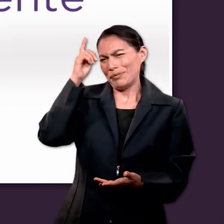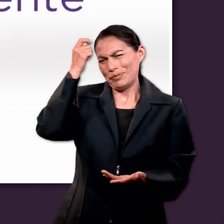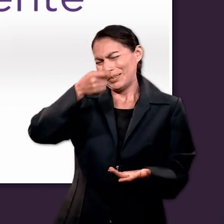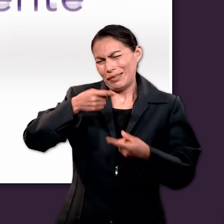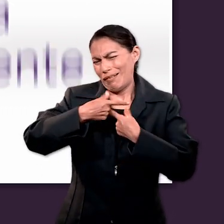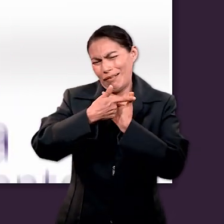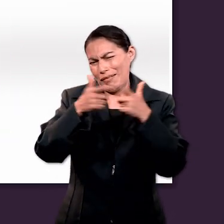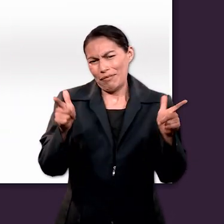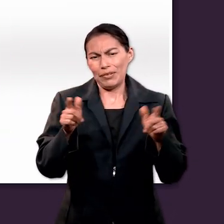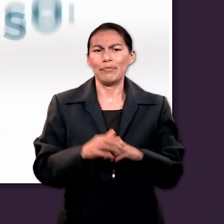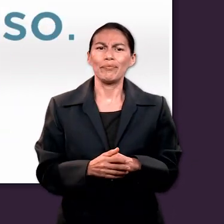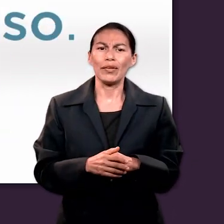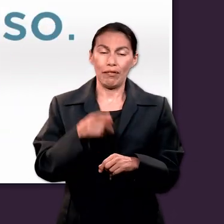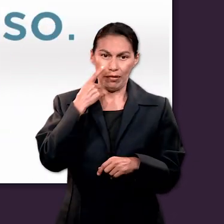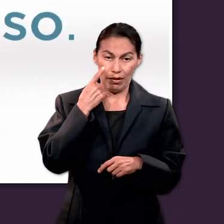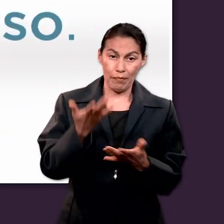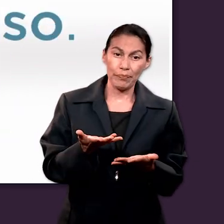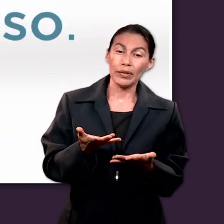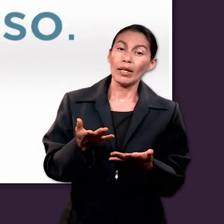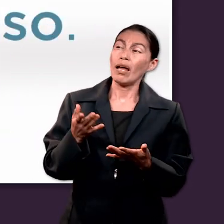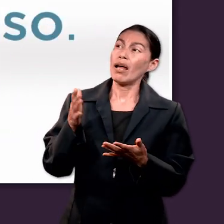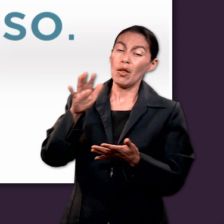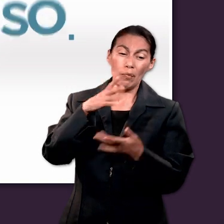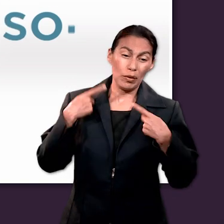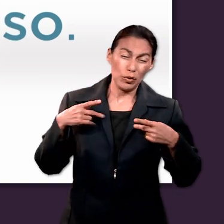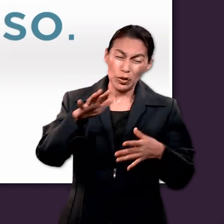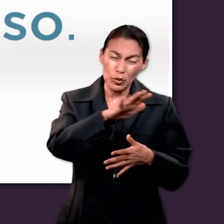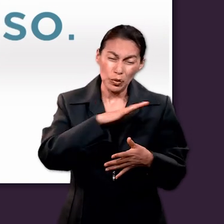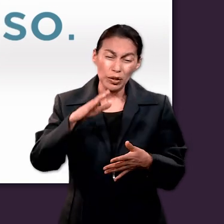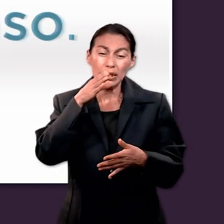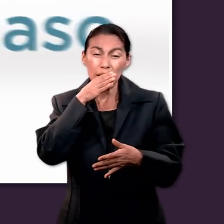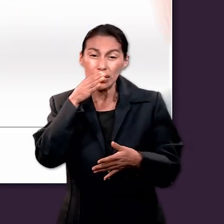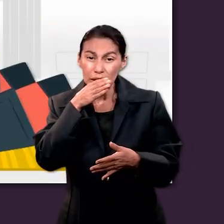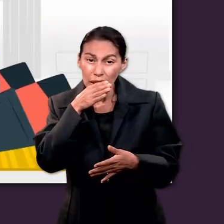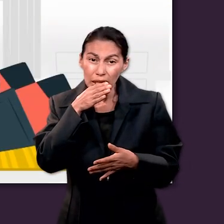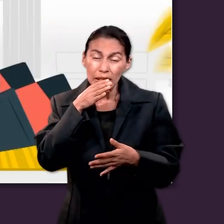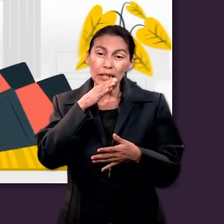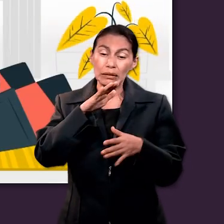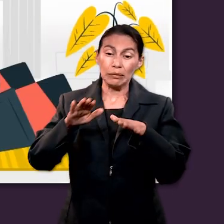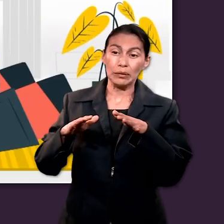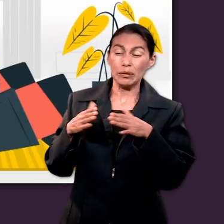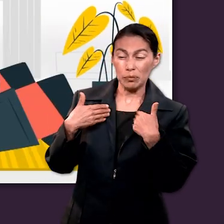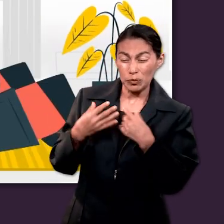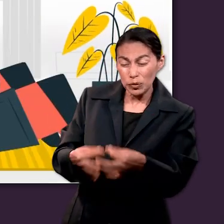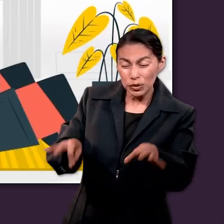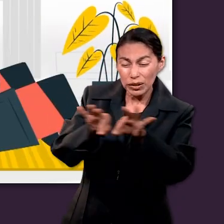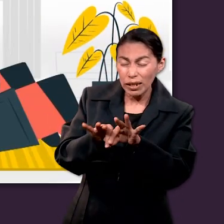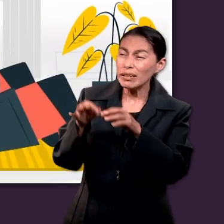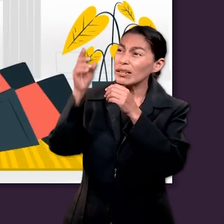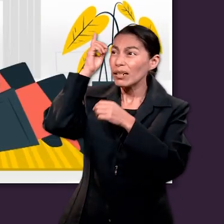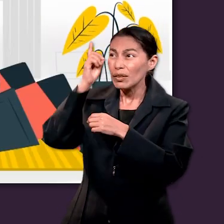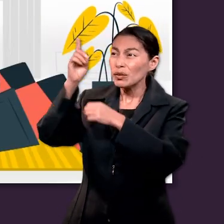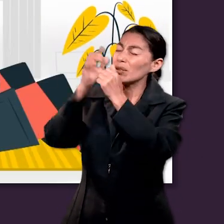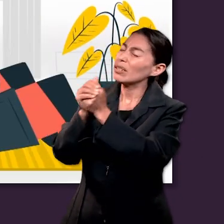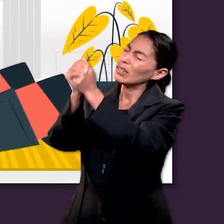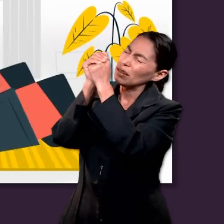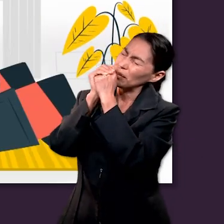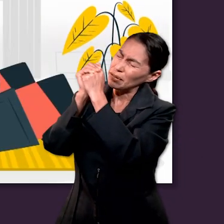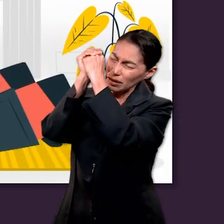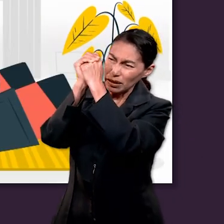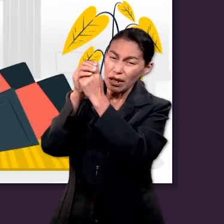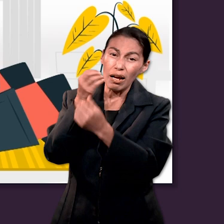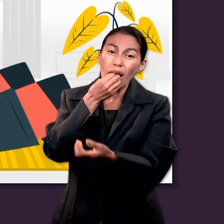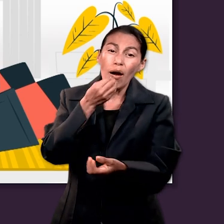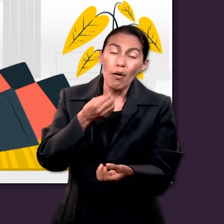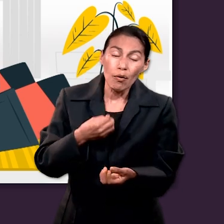unísono. Pero obviamente este no es el caso. Un principio básico de la vida cristiana en este mundo